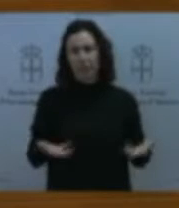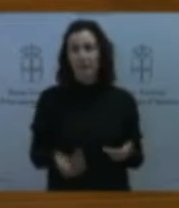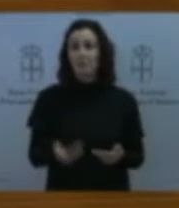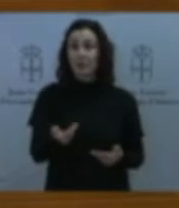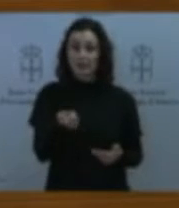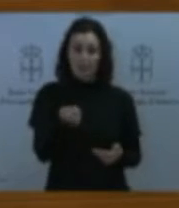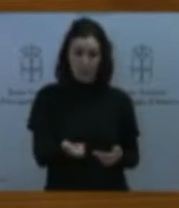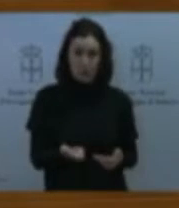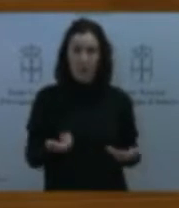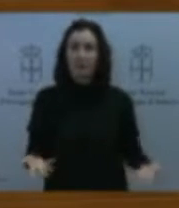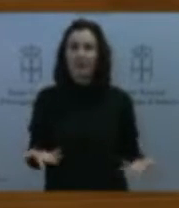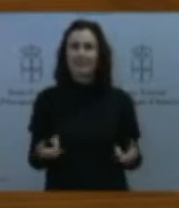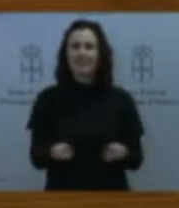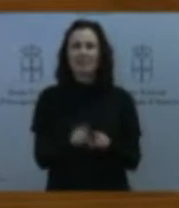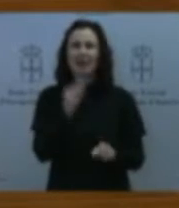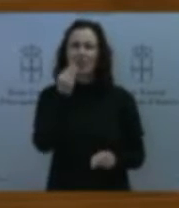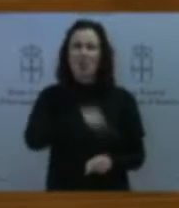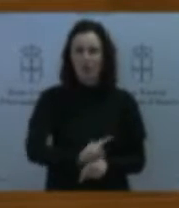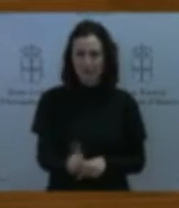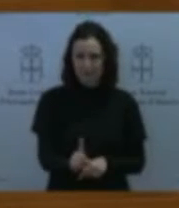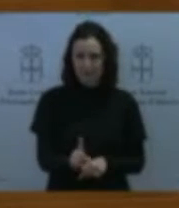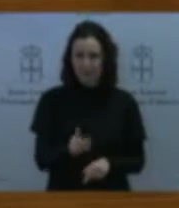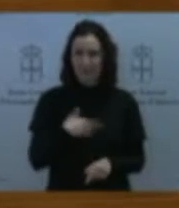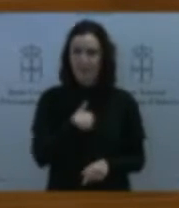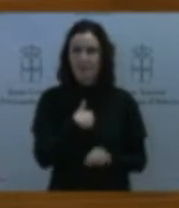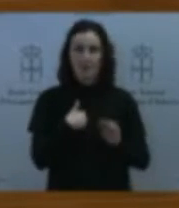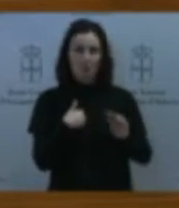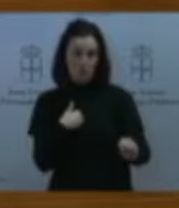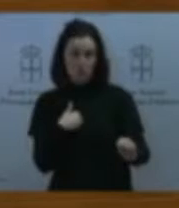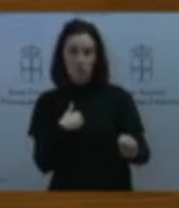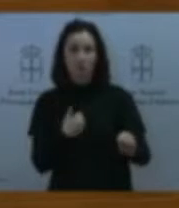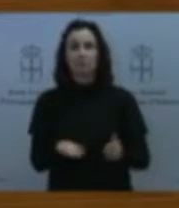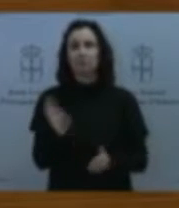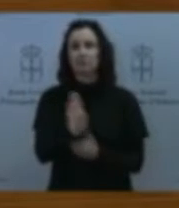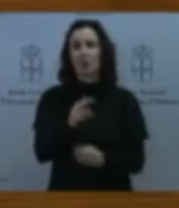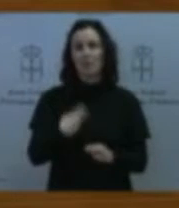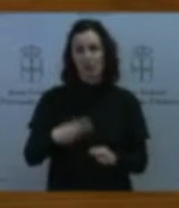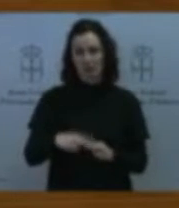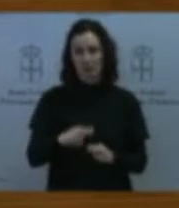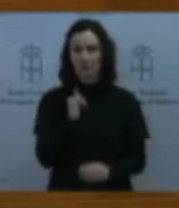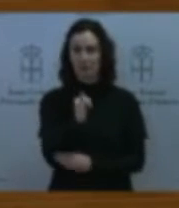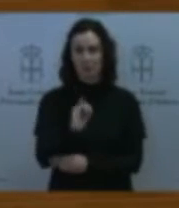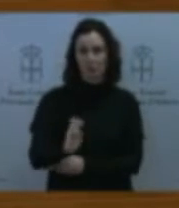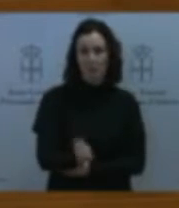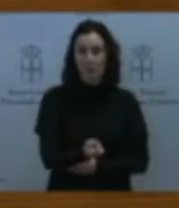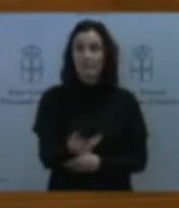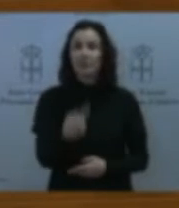al papel que hacen los representantes políticos en las instituciones, que voy a defender siempre.